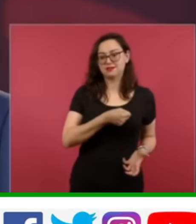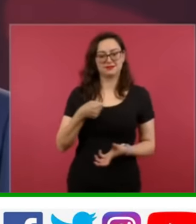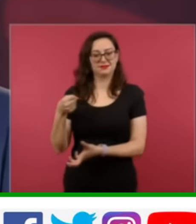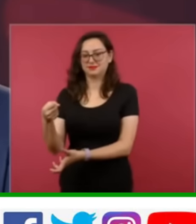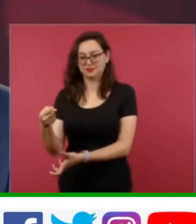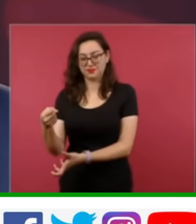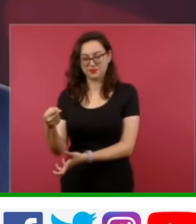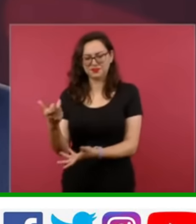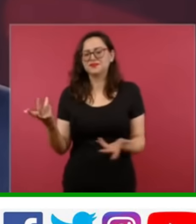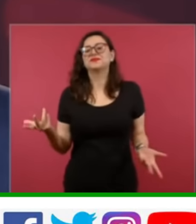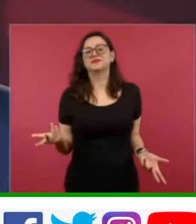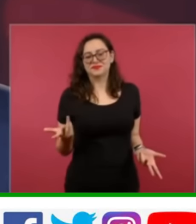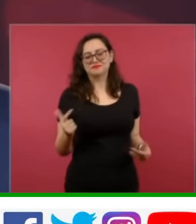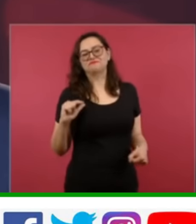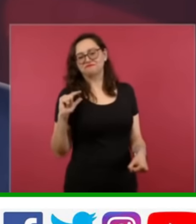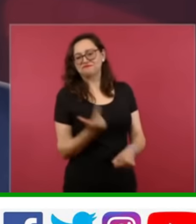Eso es todo.